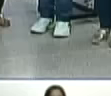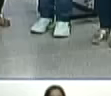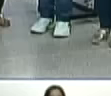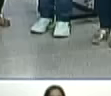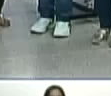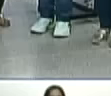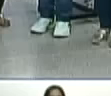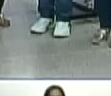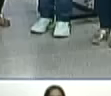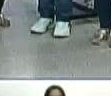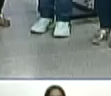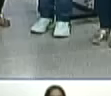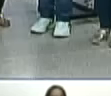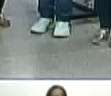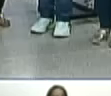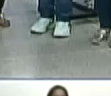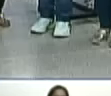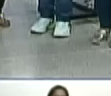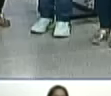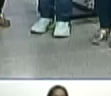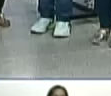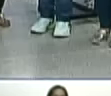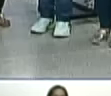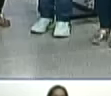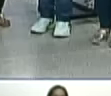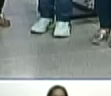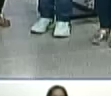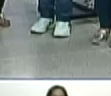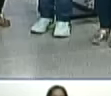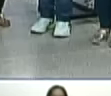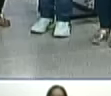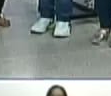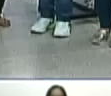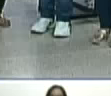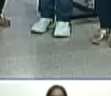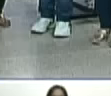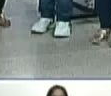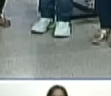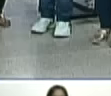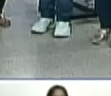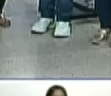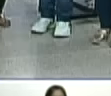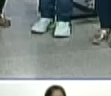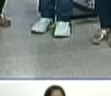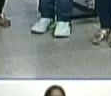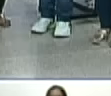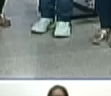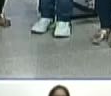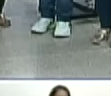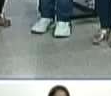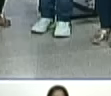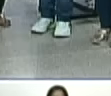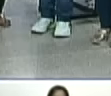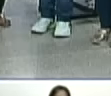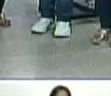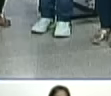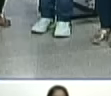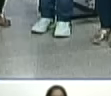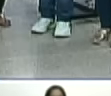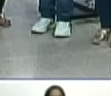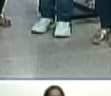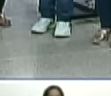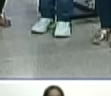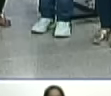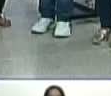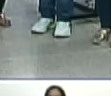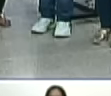y con las sanciones amenazan con no las sanciones a Venezuela y sanciones y sanciones y que hemos resistido